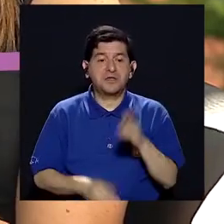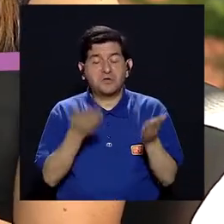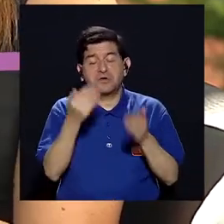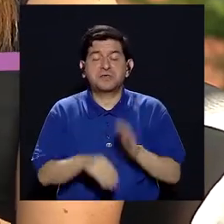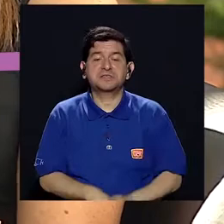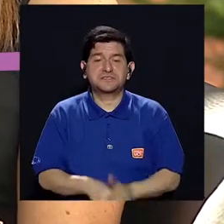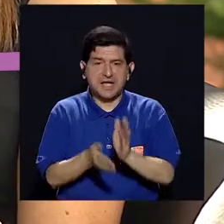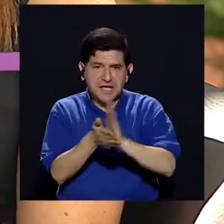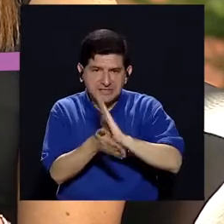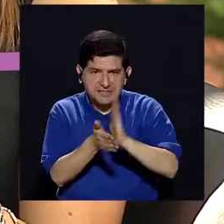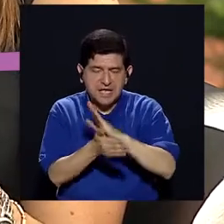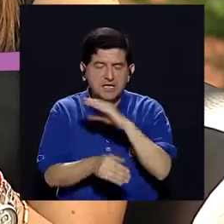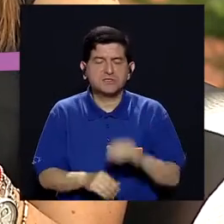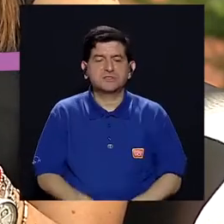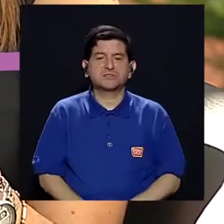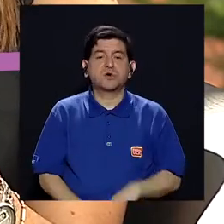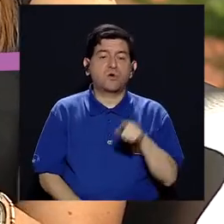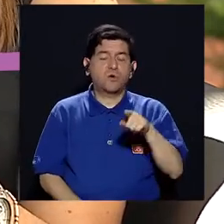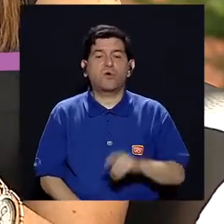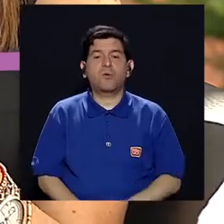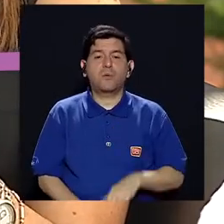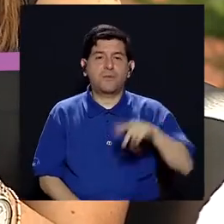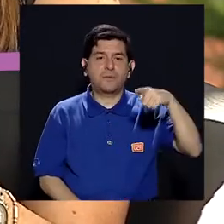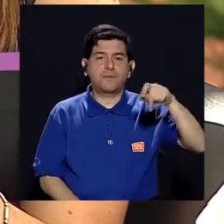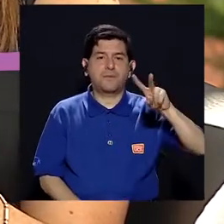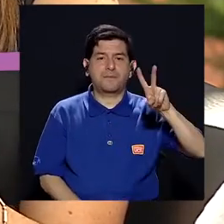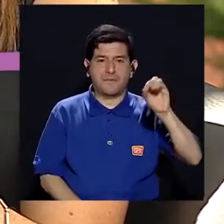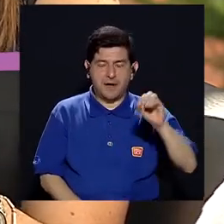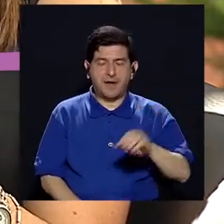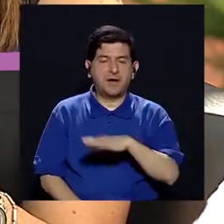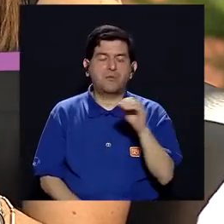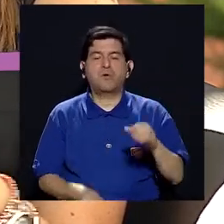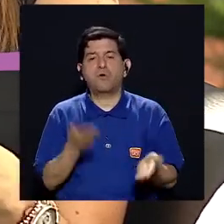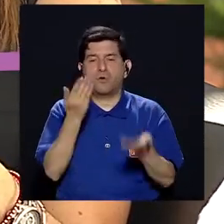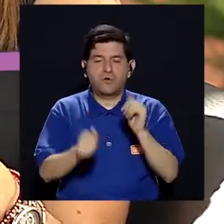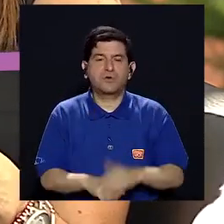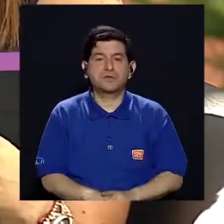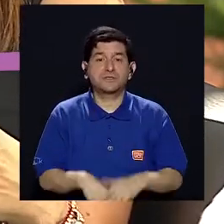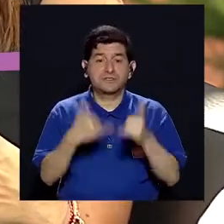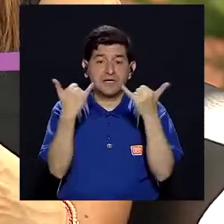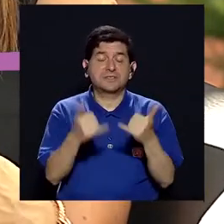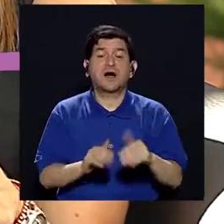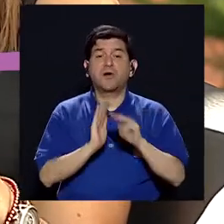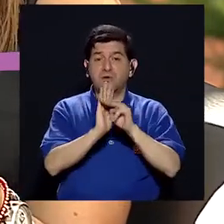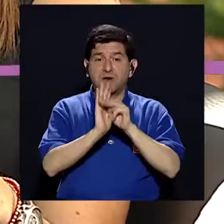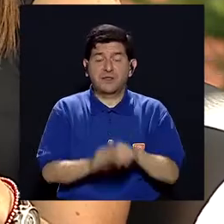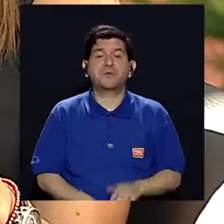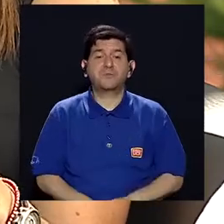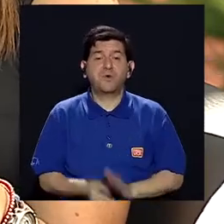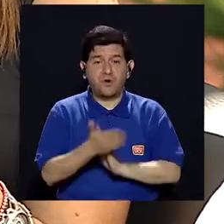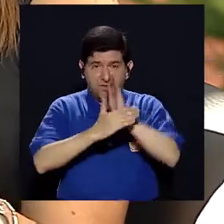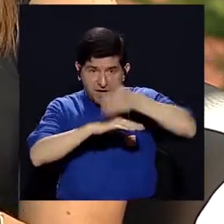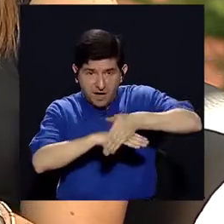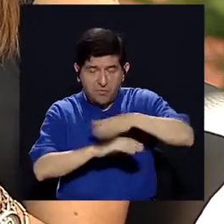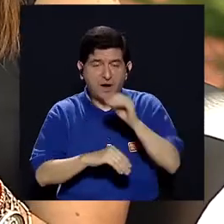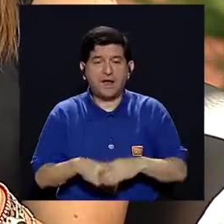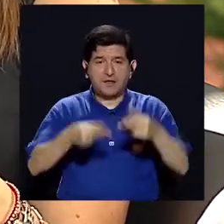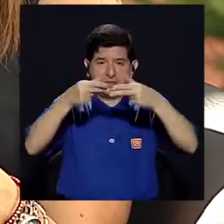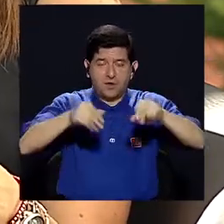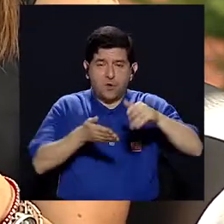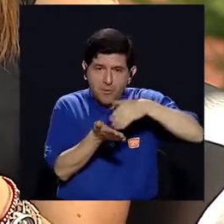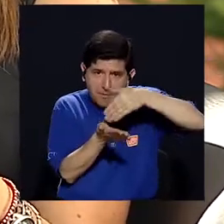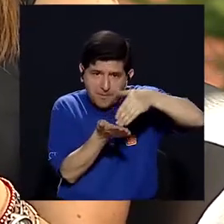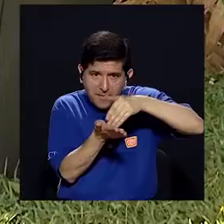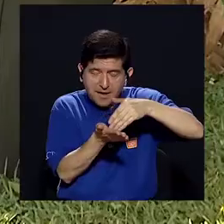quesito, un jamón de pavo que me aporta proteína o una grasa saludable como aguacate, mantequilla de maní, ahora que están muy de moda, pues esa